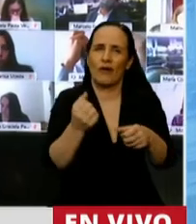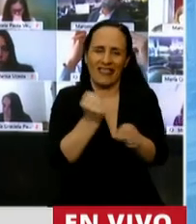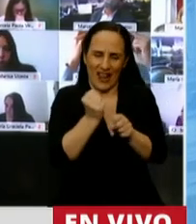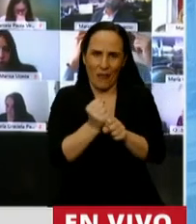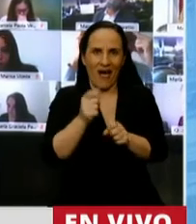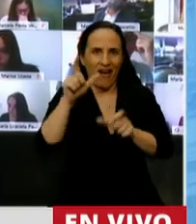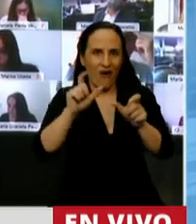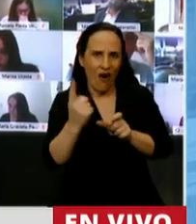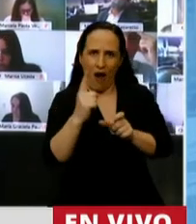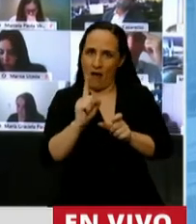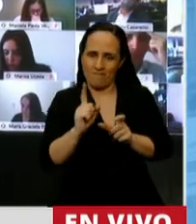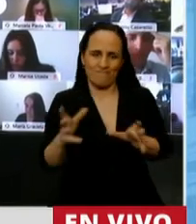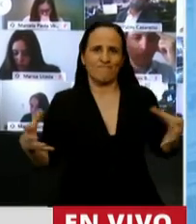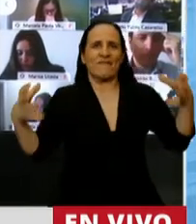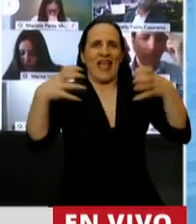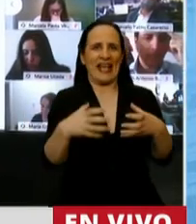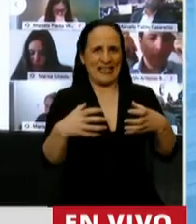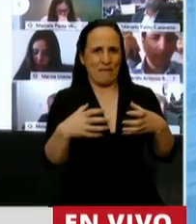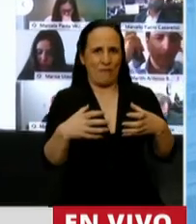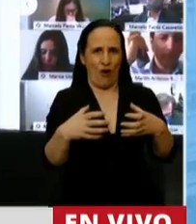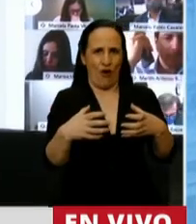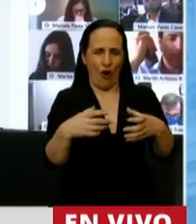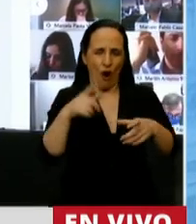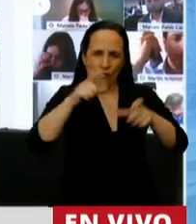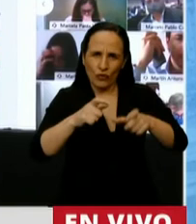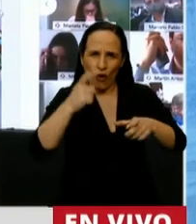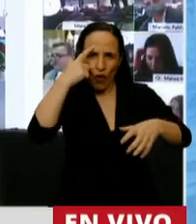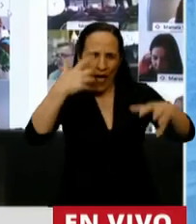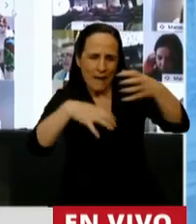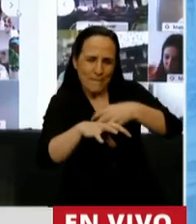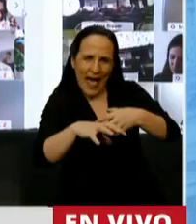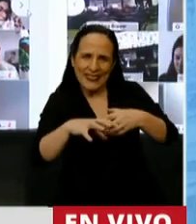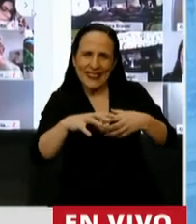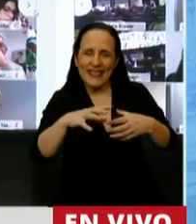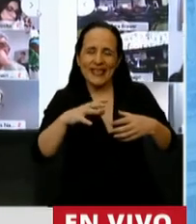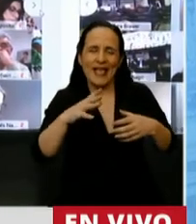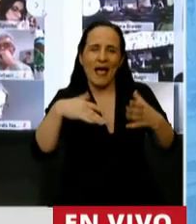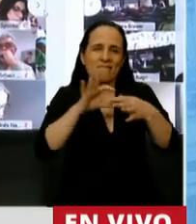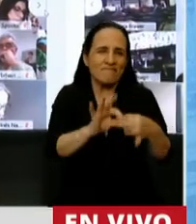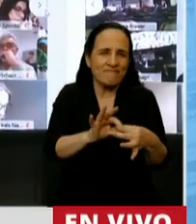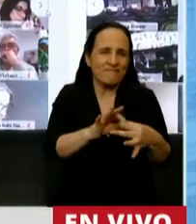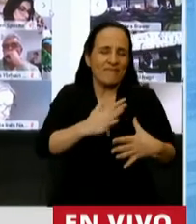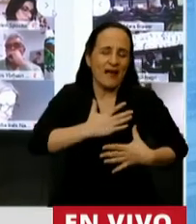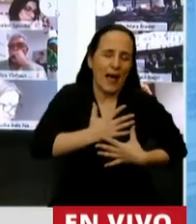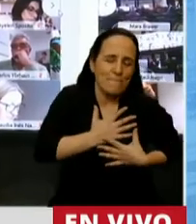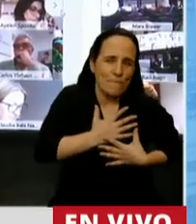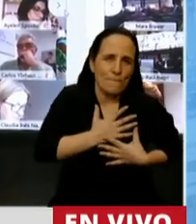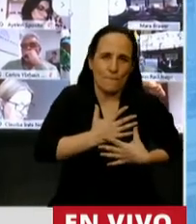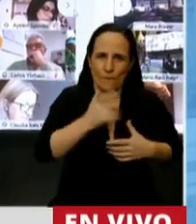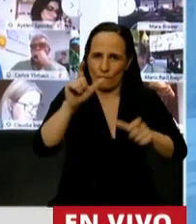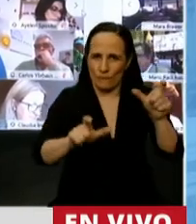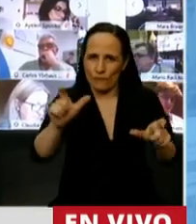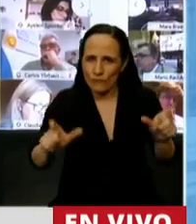equipo, empático, de mucho amor, mucho amor por el otro.